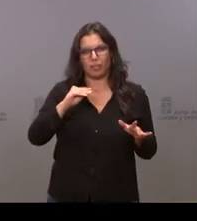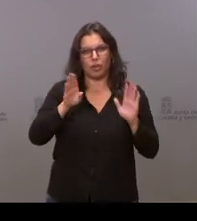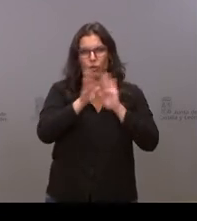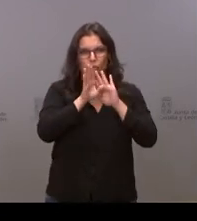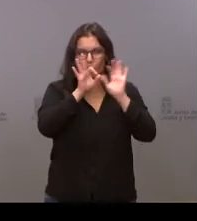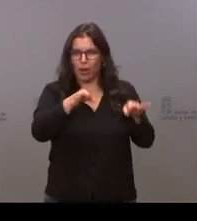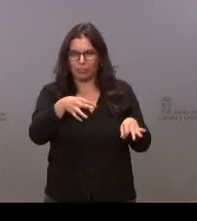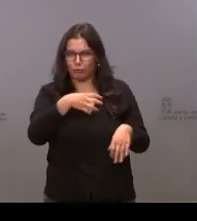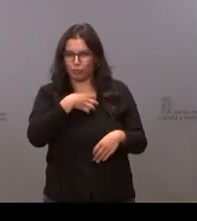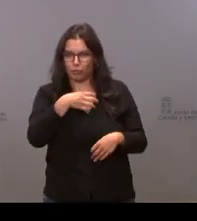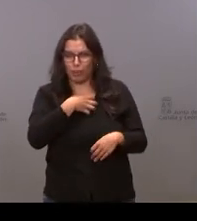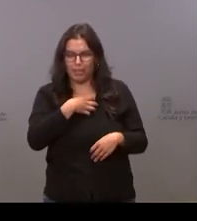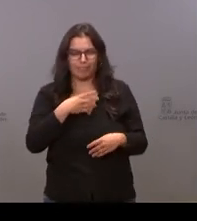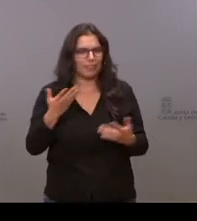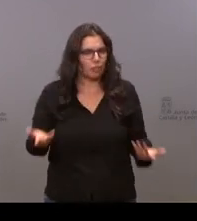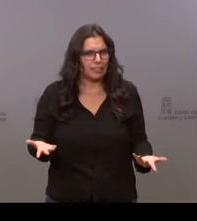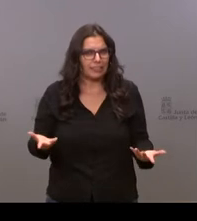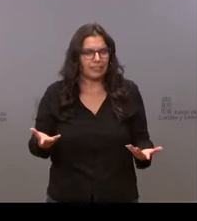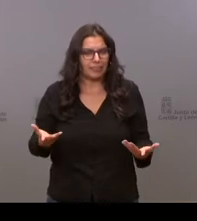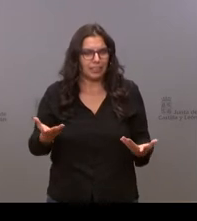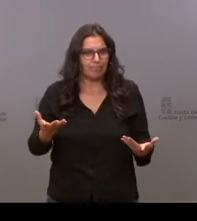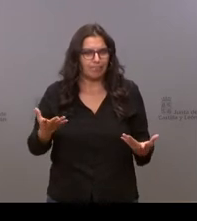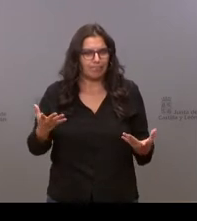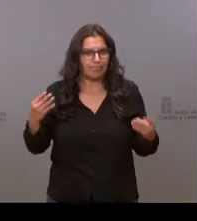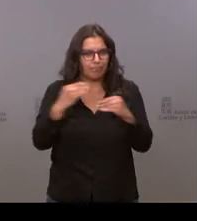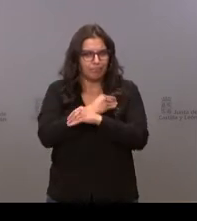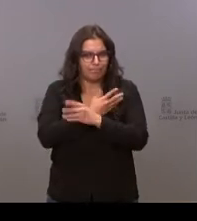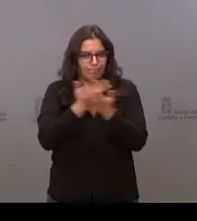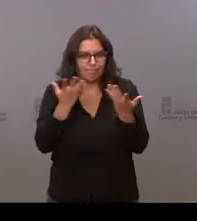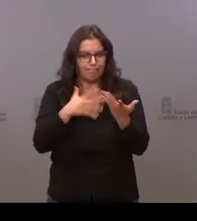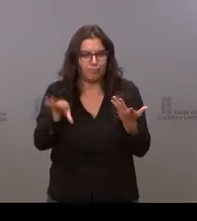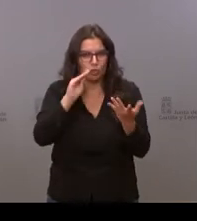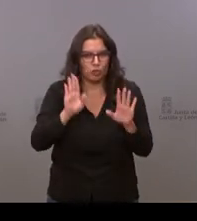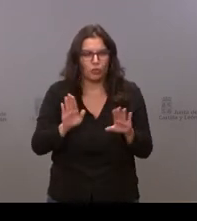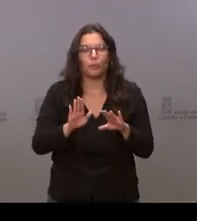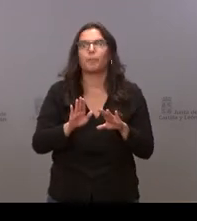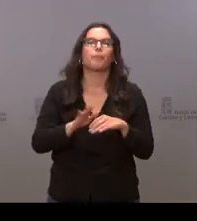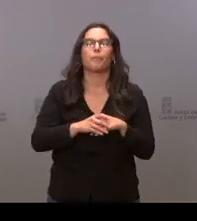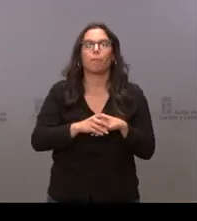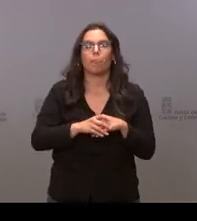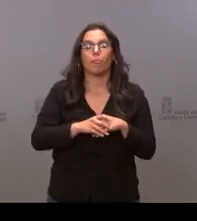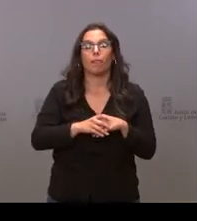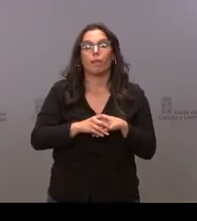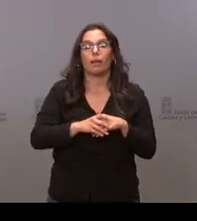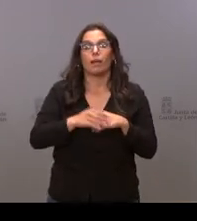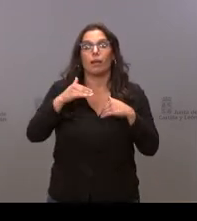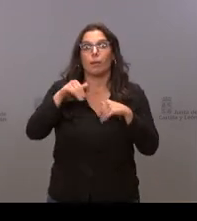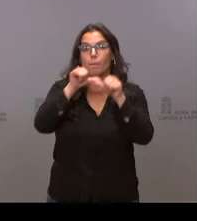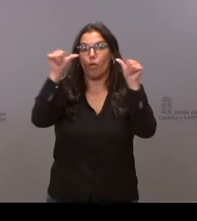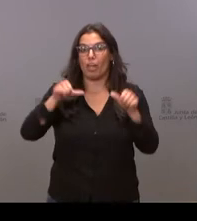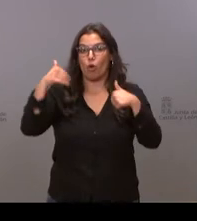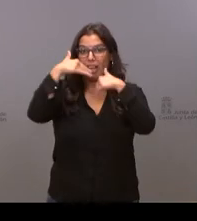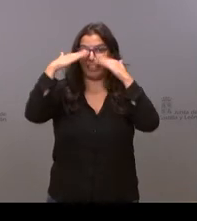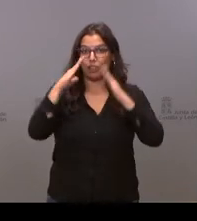haciendo eso entonces no sé cuál es la postura exacta y por qué el modelo de atención primaria se está